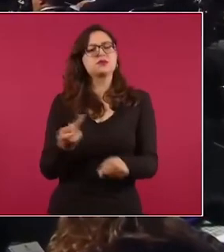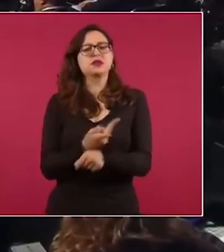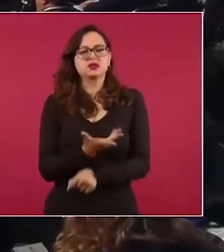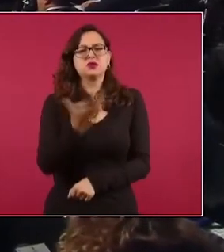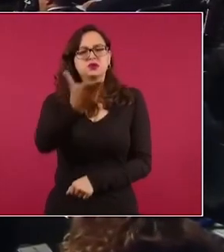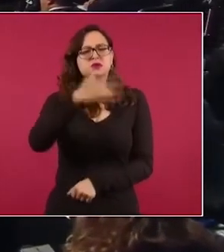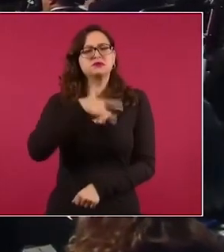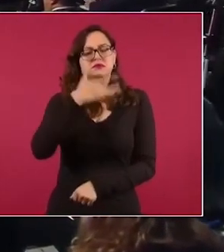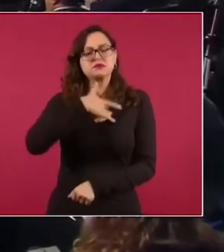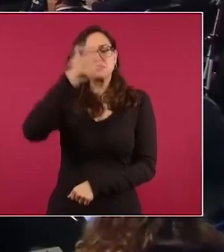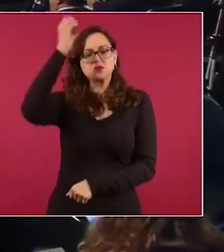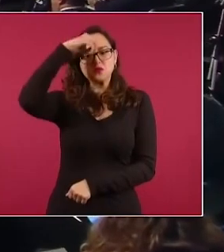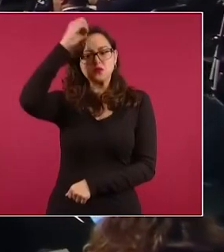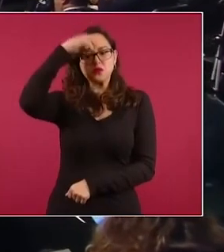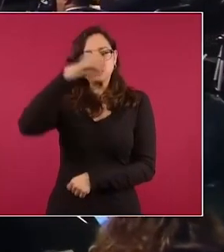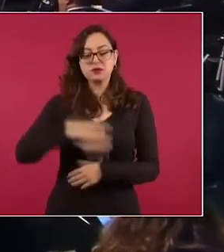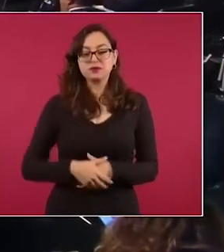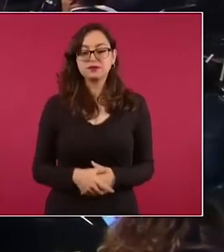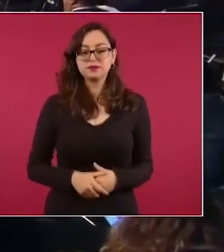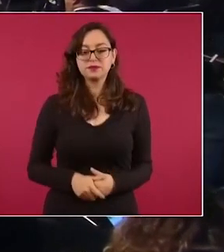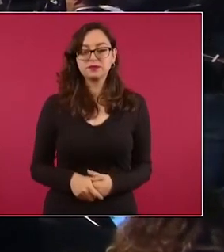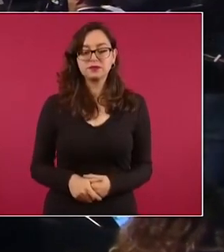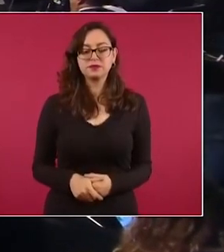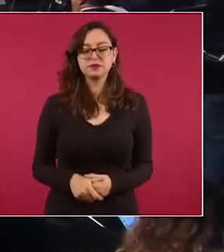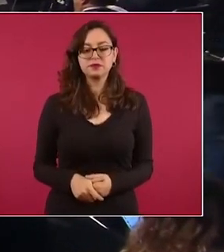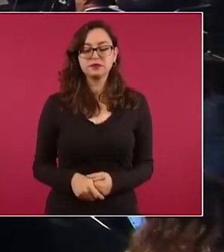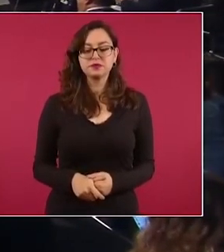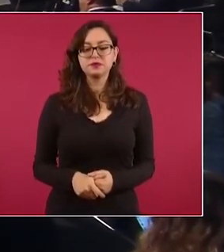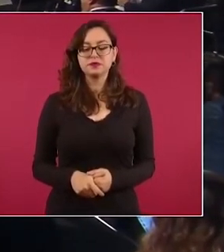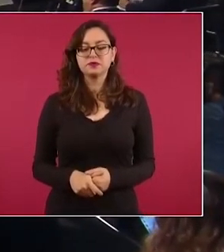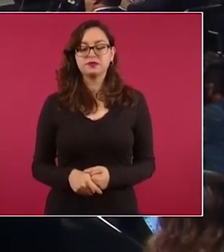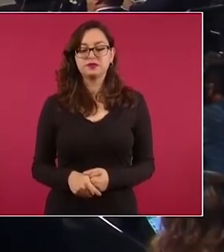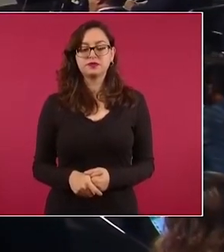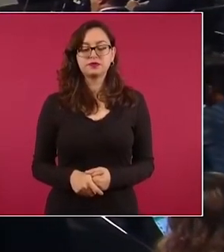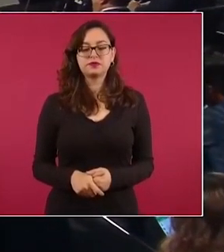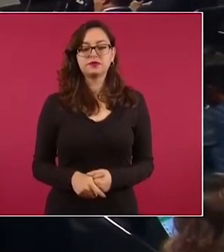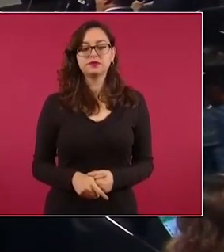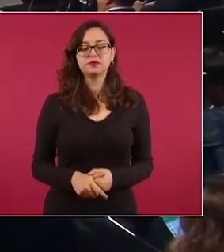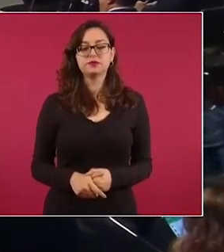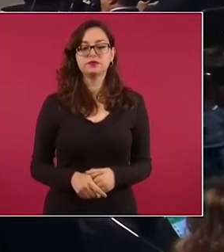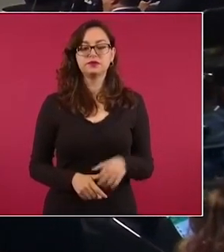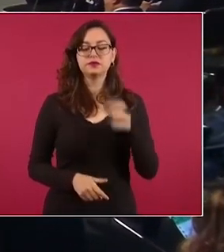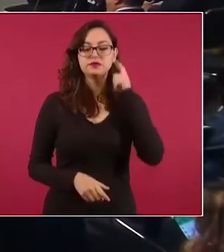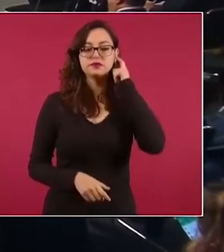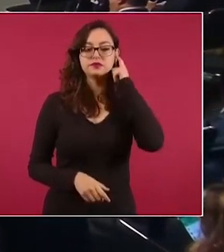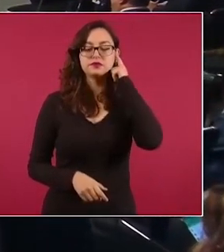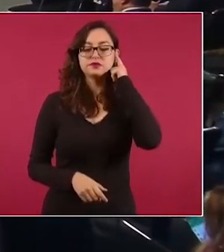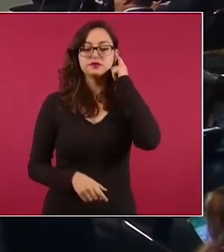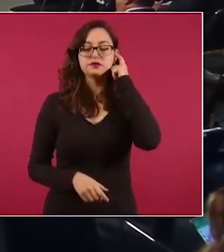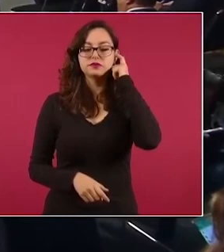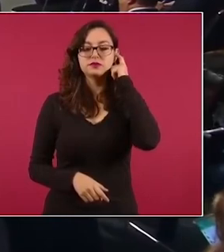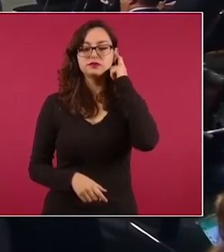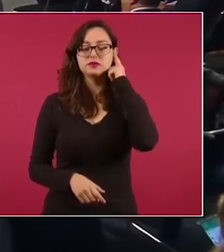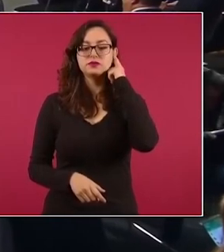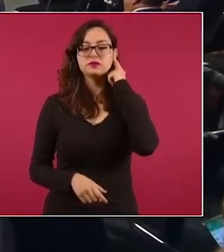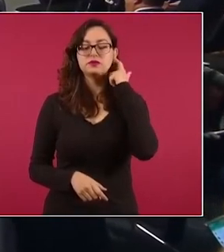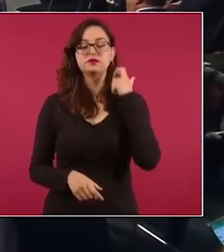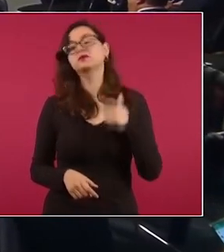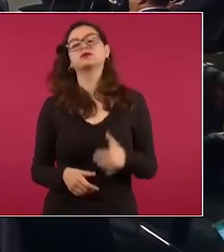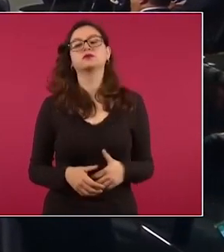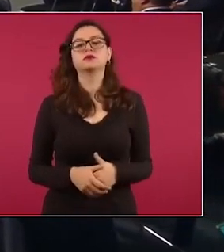Tiene que seguir habiendo debate que antes no había.